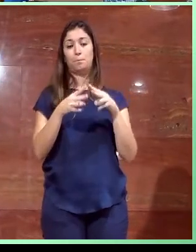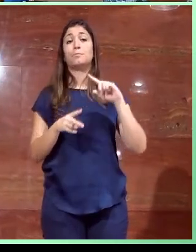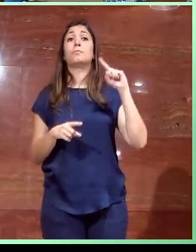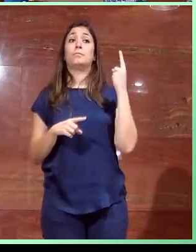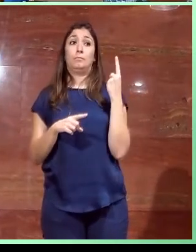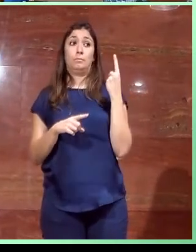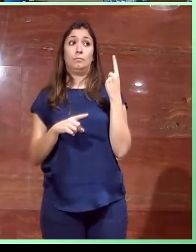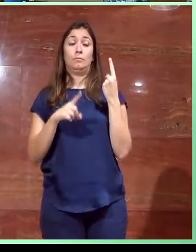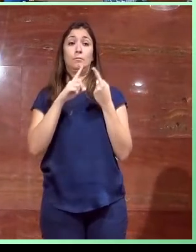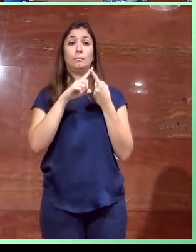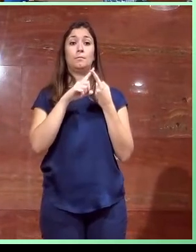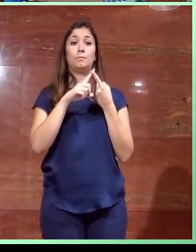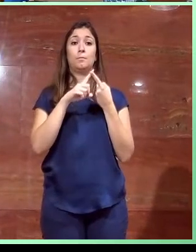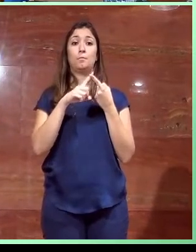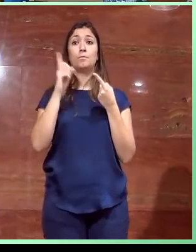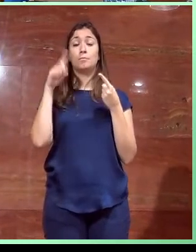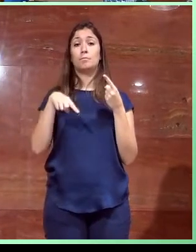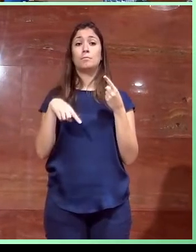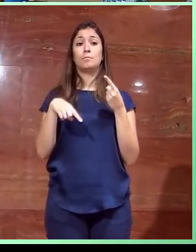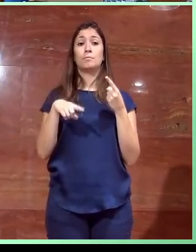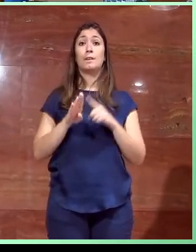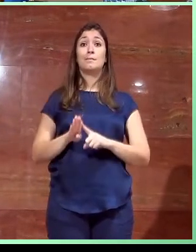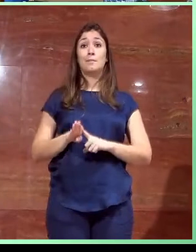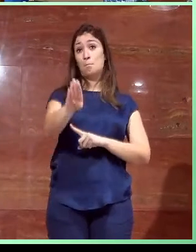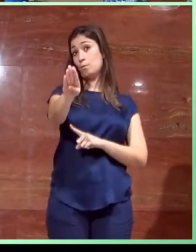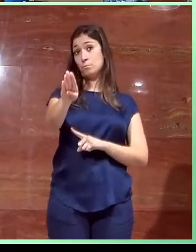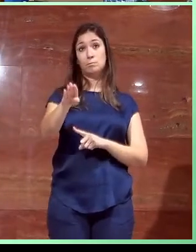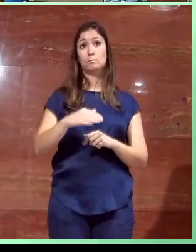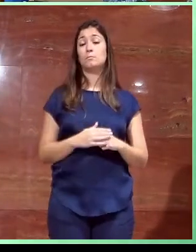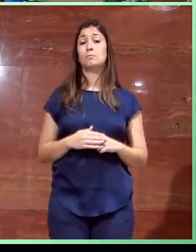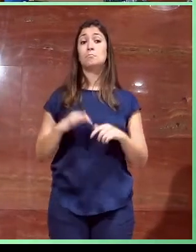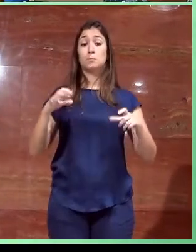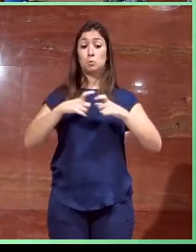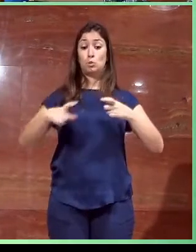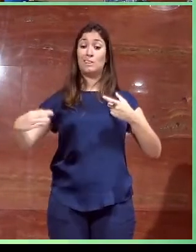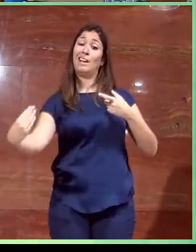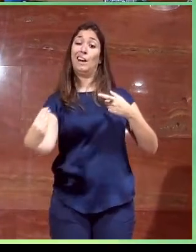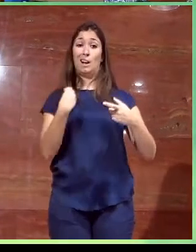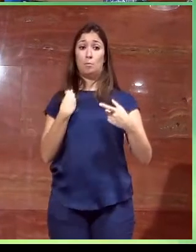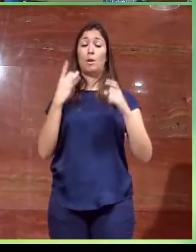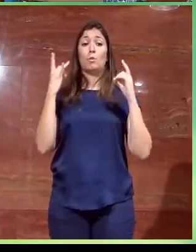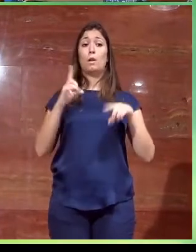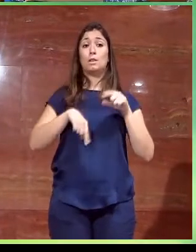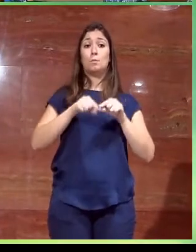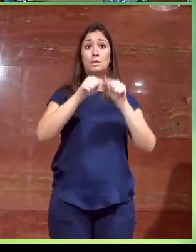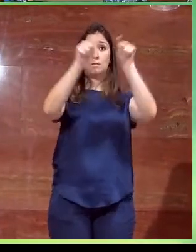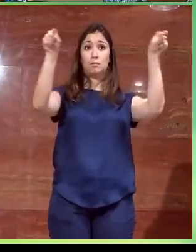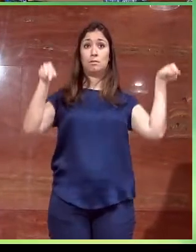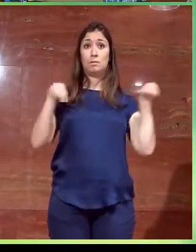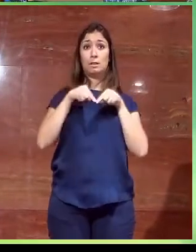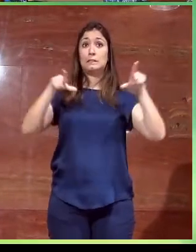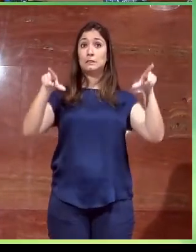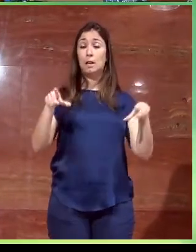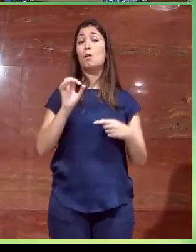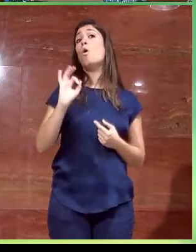o bien colocar una plataforma, perdón, una rampa, ¿no?, que reproduzca el perímetro de la sala o